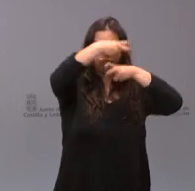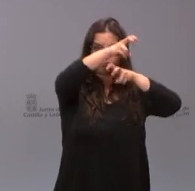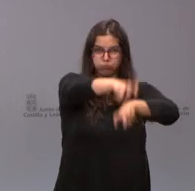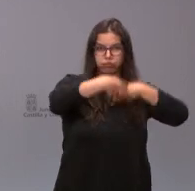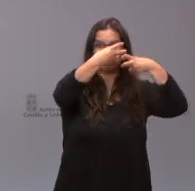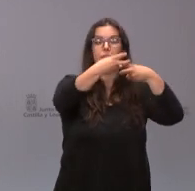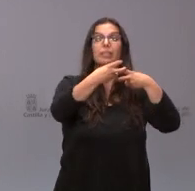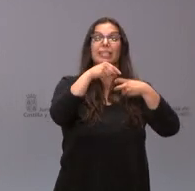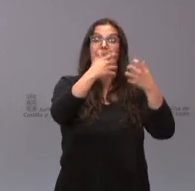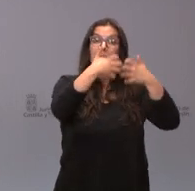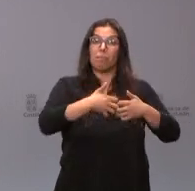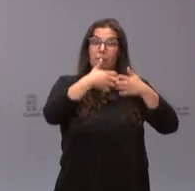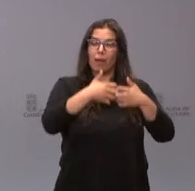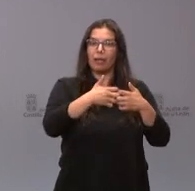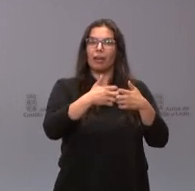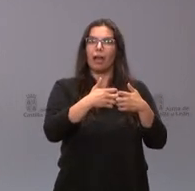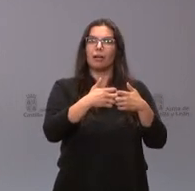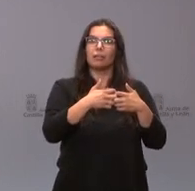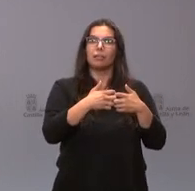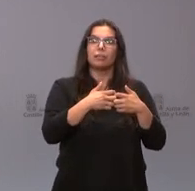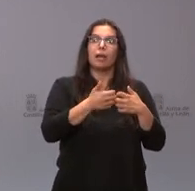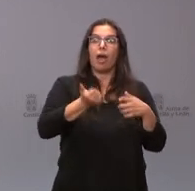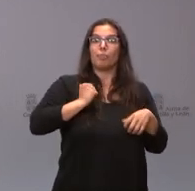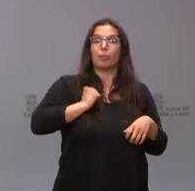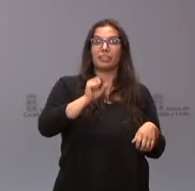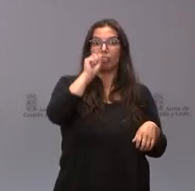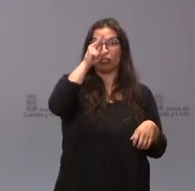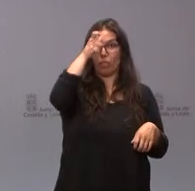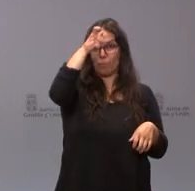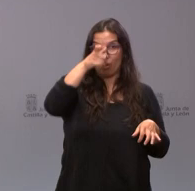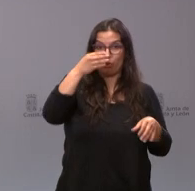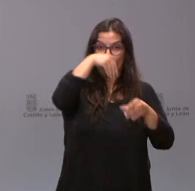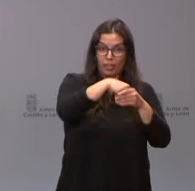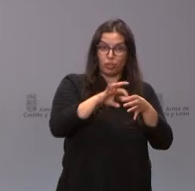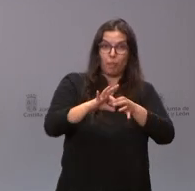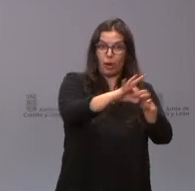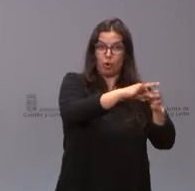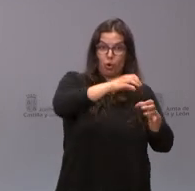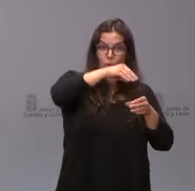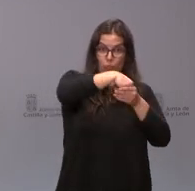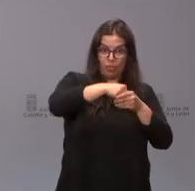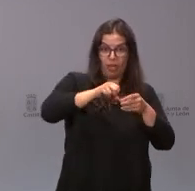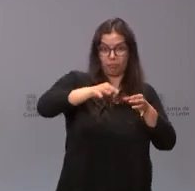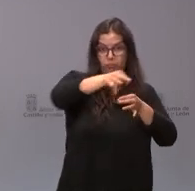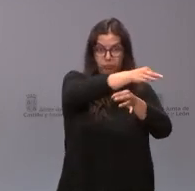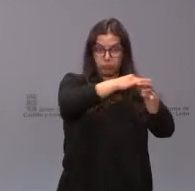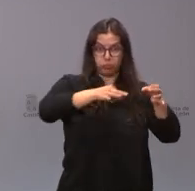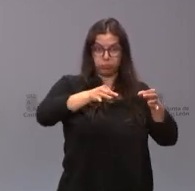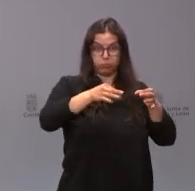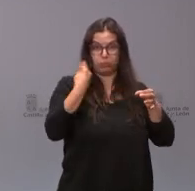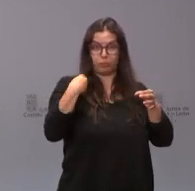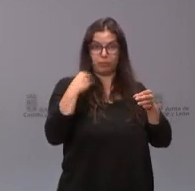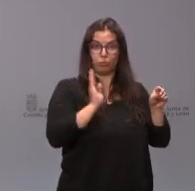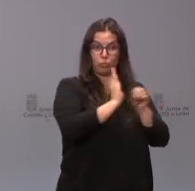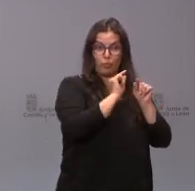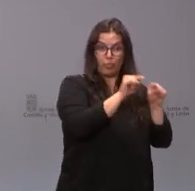se va a utilizar no solo por los 12 municipios que forman parte de la Mancomunidad, que es objeto de la